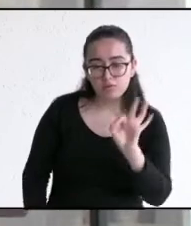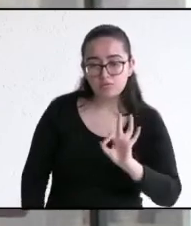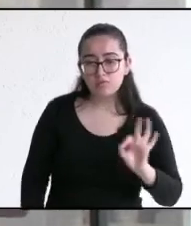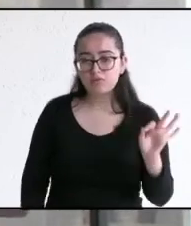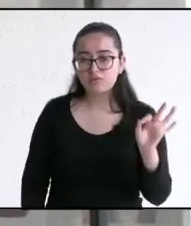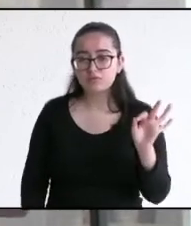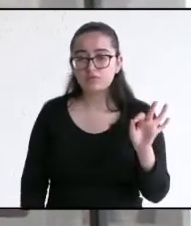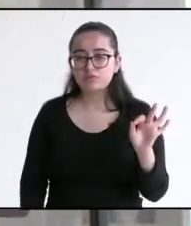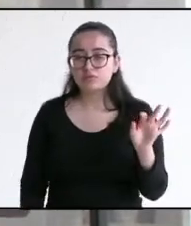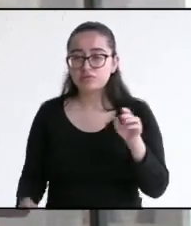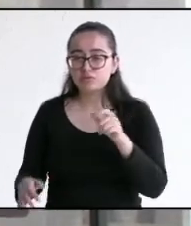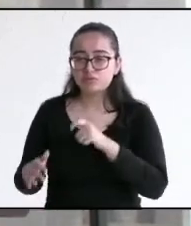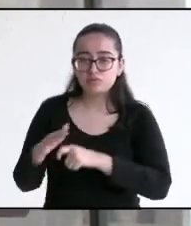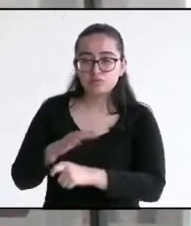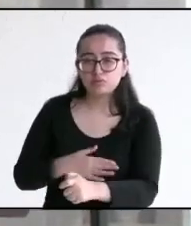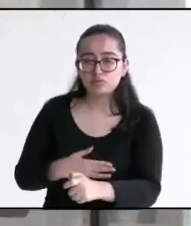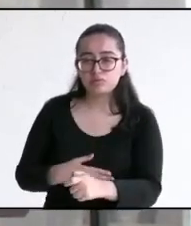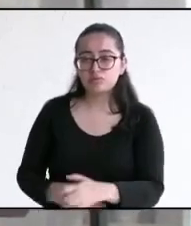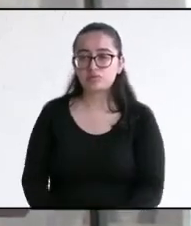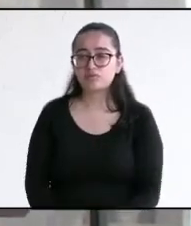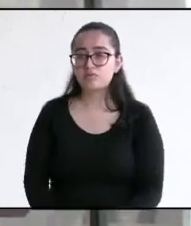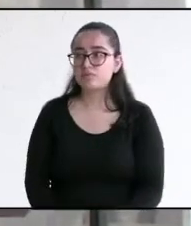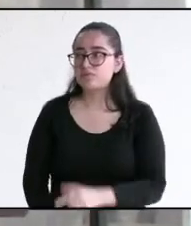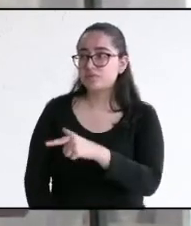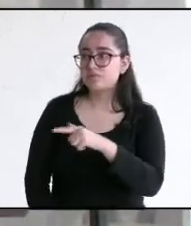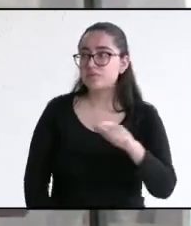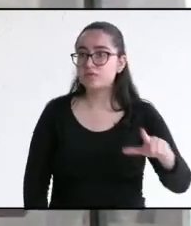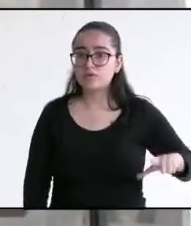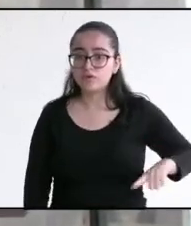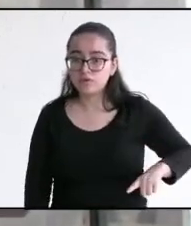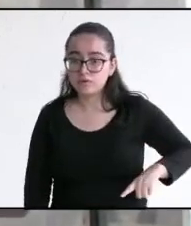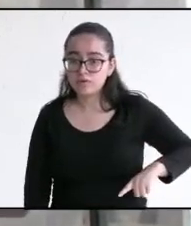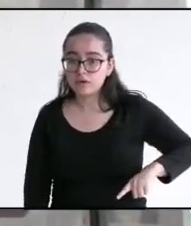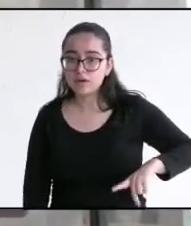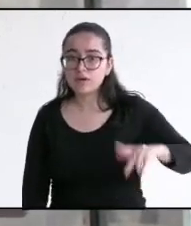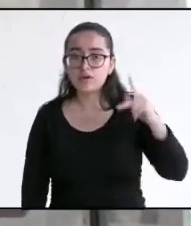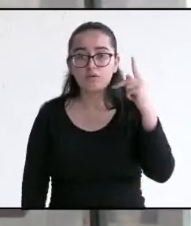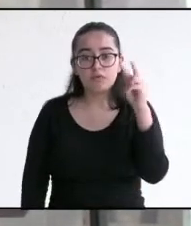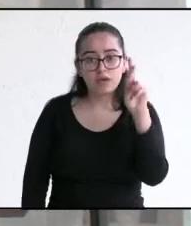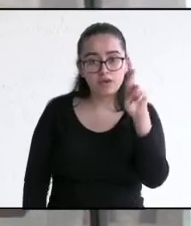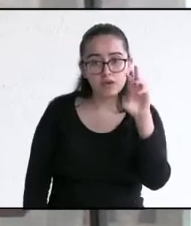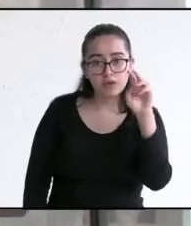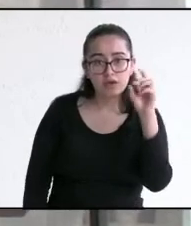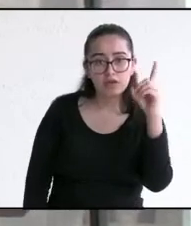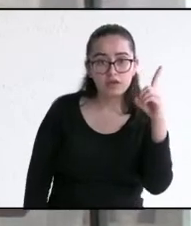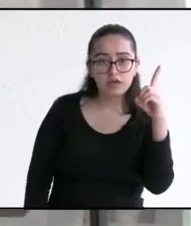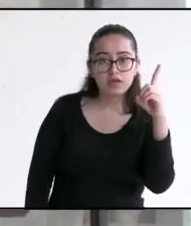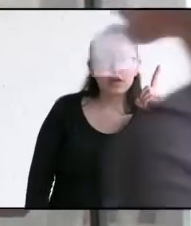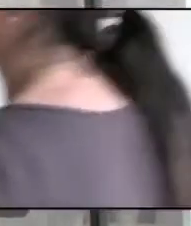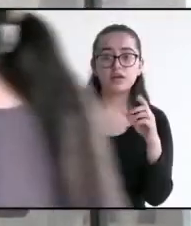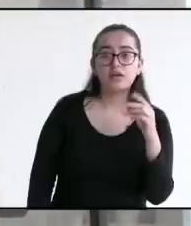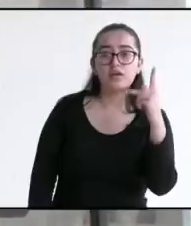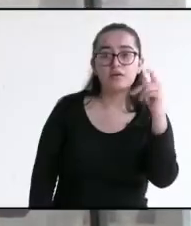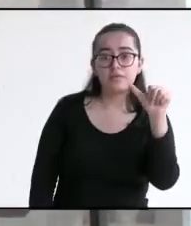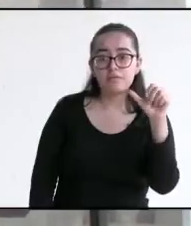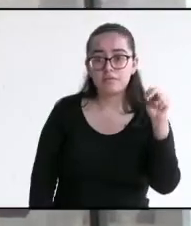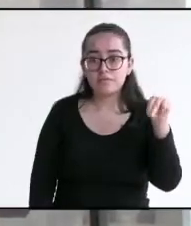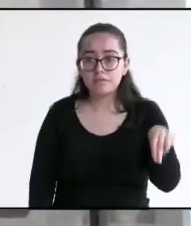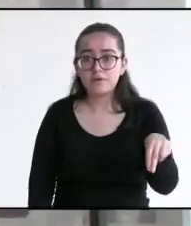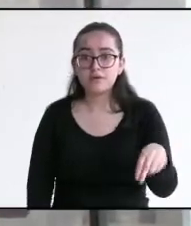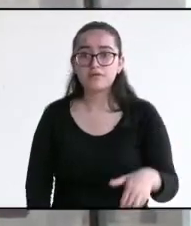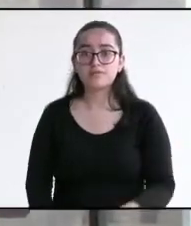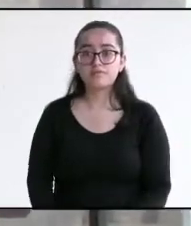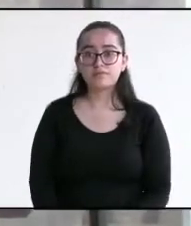aplicado por el aquí representado gobierno del PRD y el PAN. Por ese motivo, quiero y voy a ser alcaldesa de Actopan.